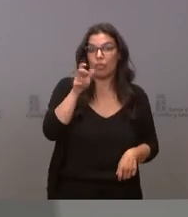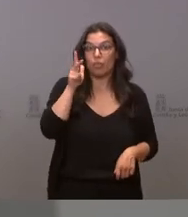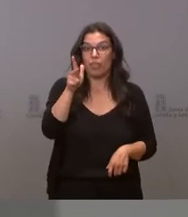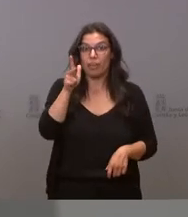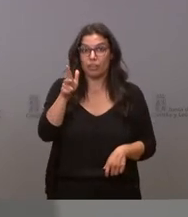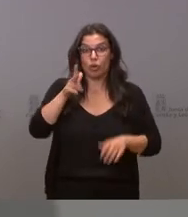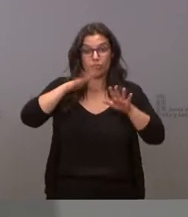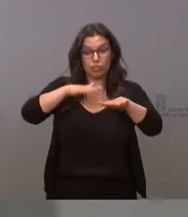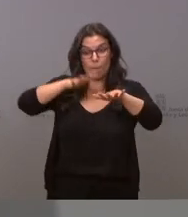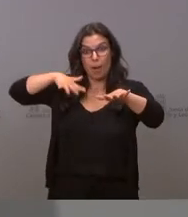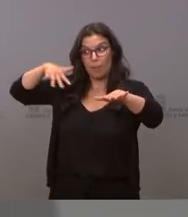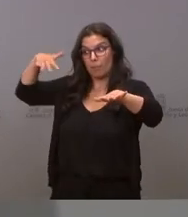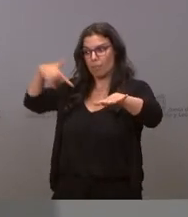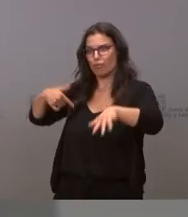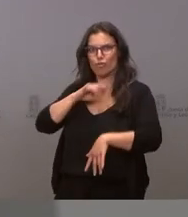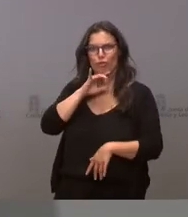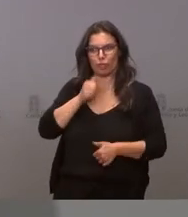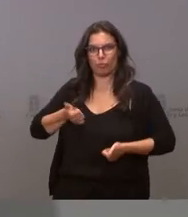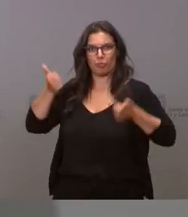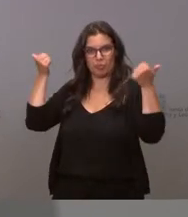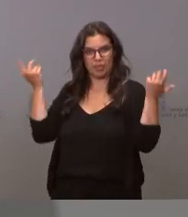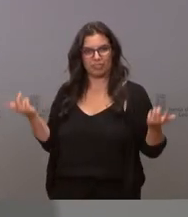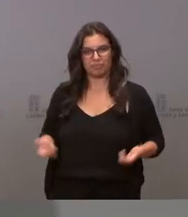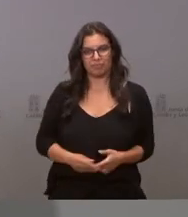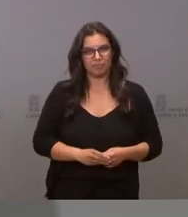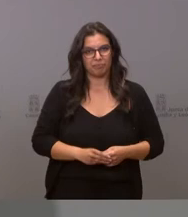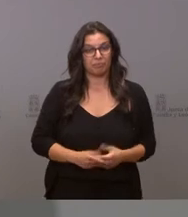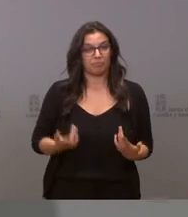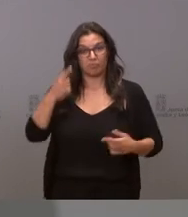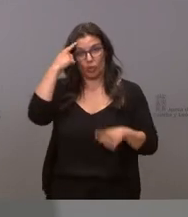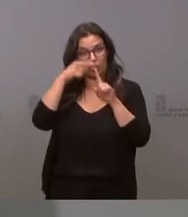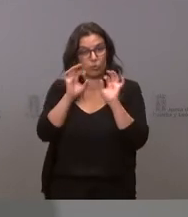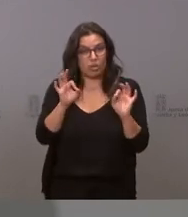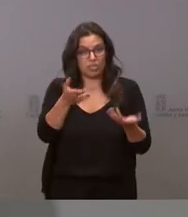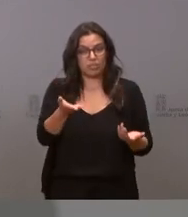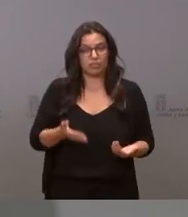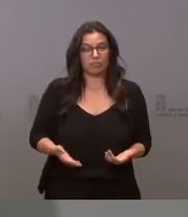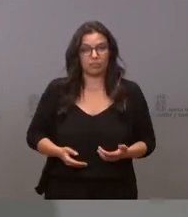contento estoy yo creo que que de lo que se trata es de esto es que